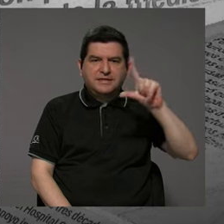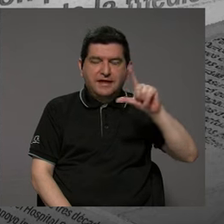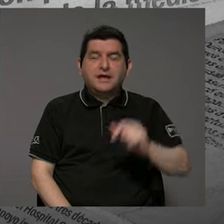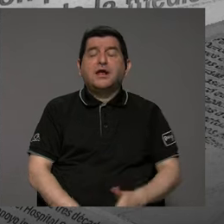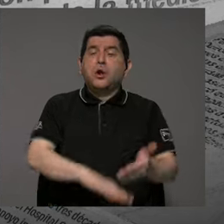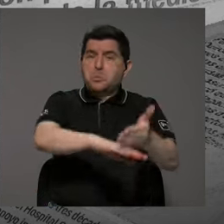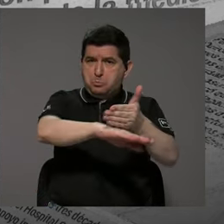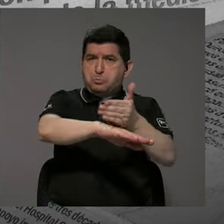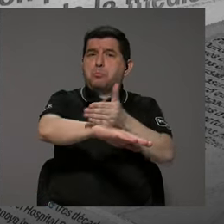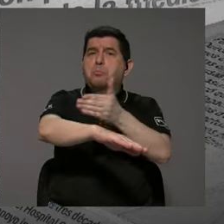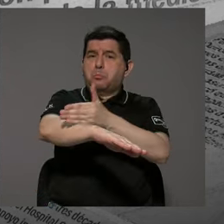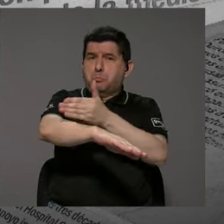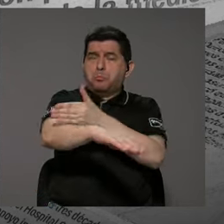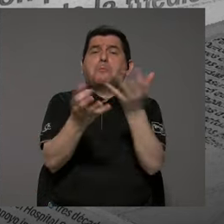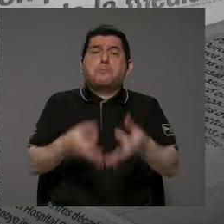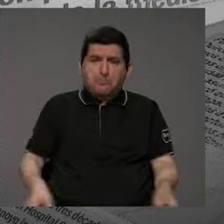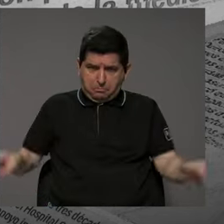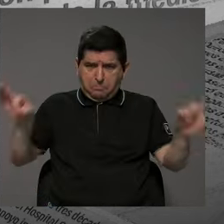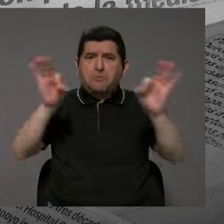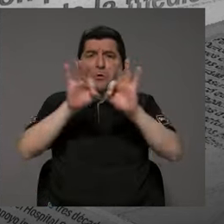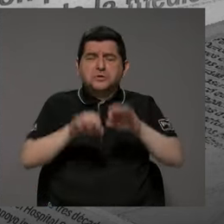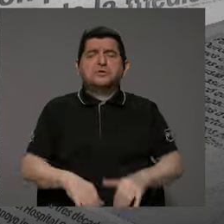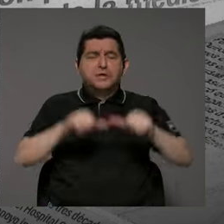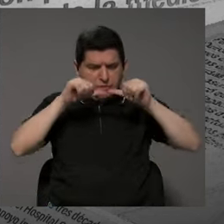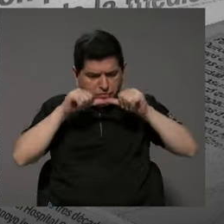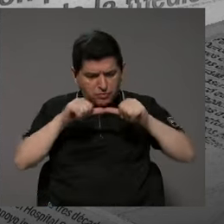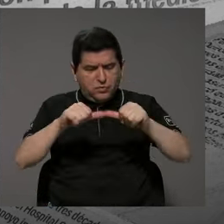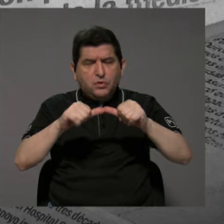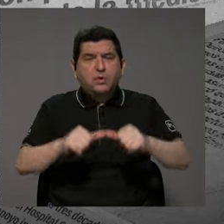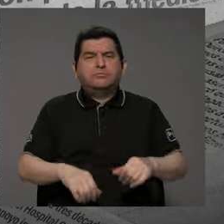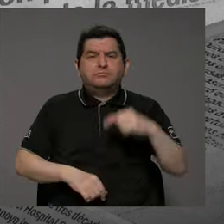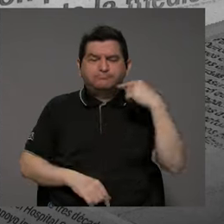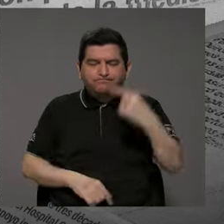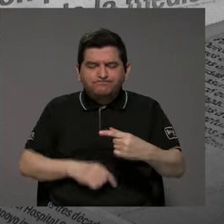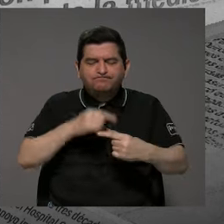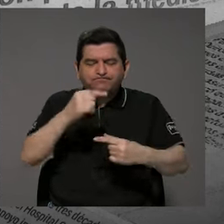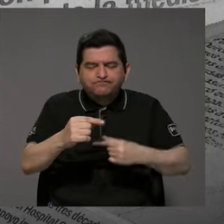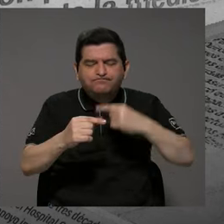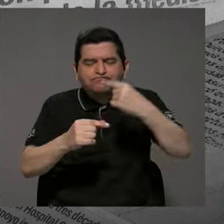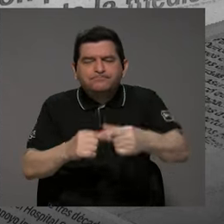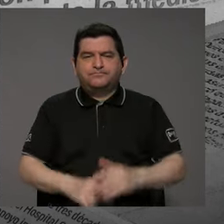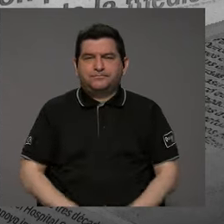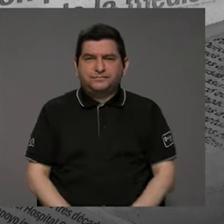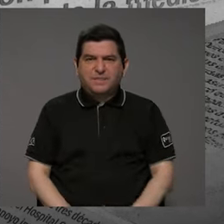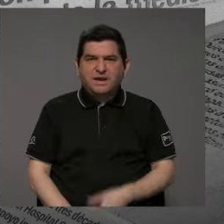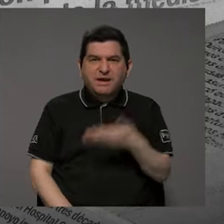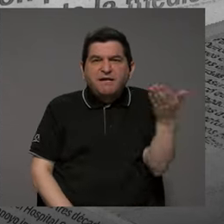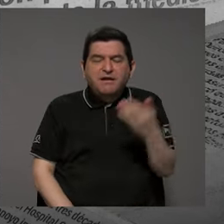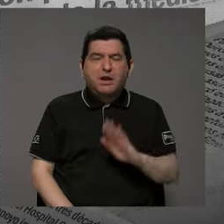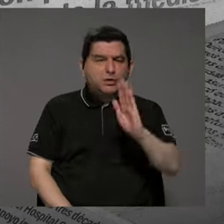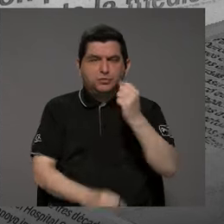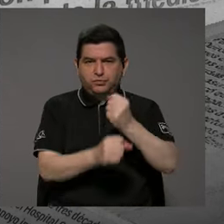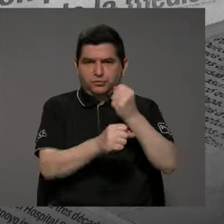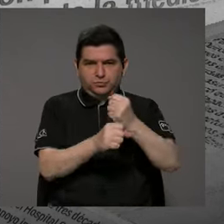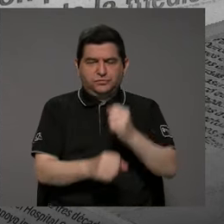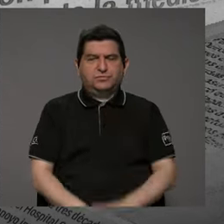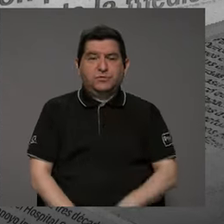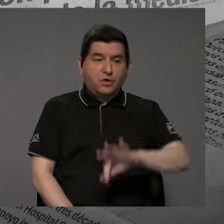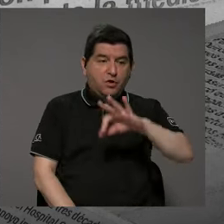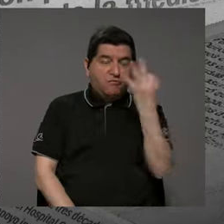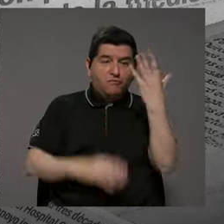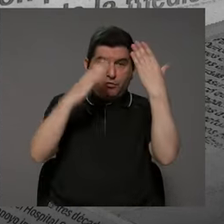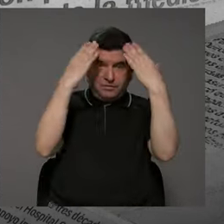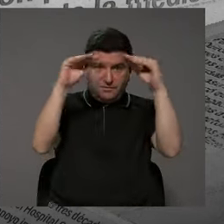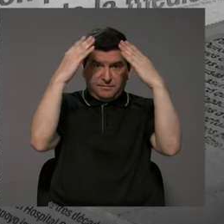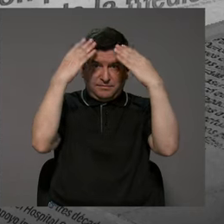una mejora, digamos que sustantiva y sistemática, aunque paulatina en realidad, sobre su desempeño. Desde la forma como se